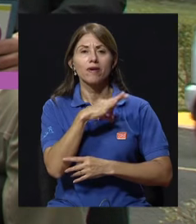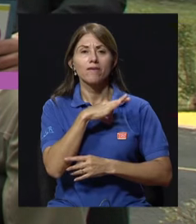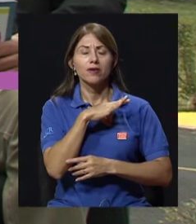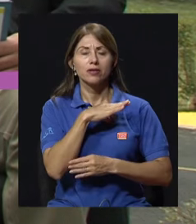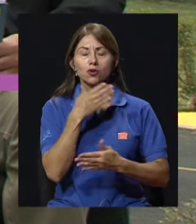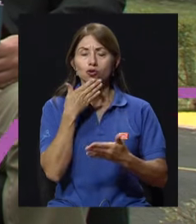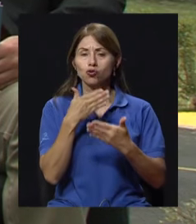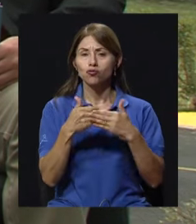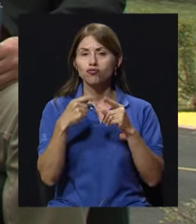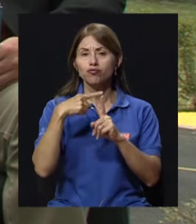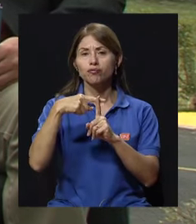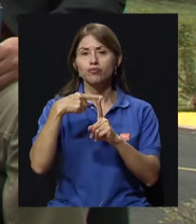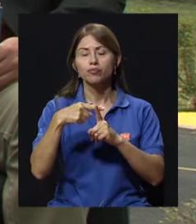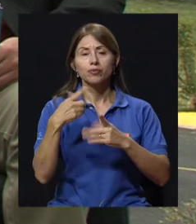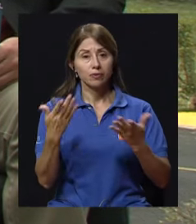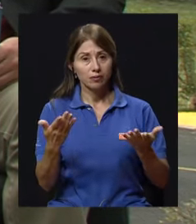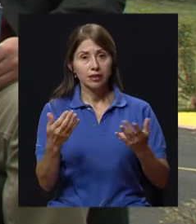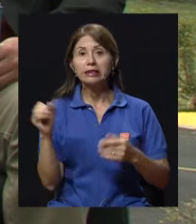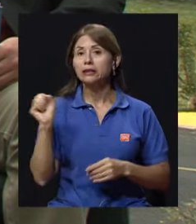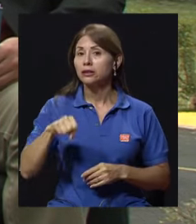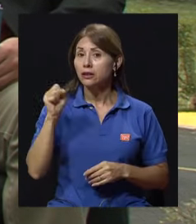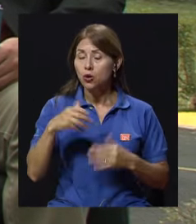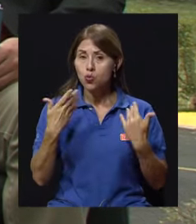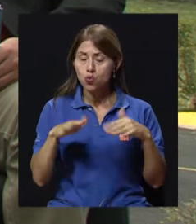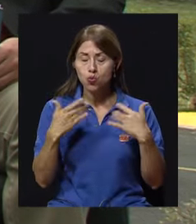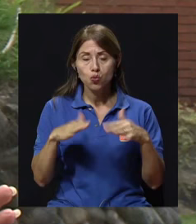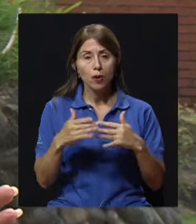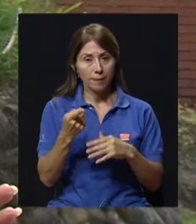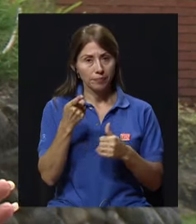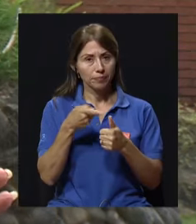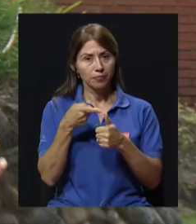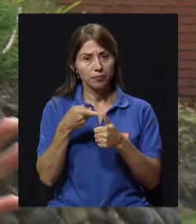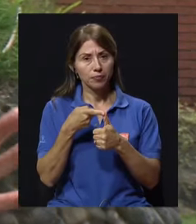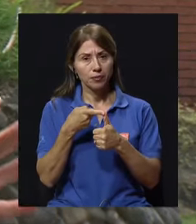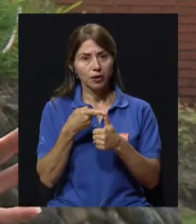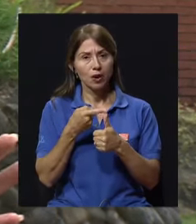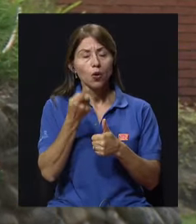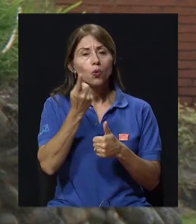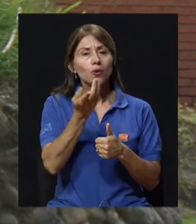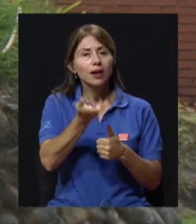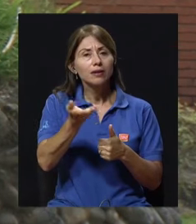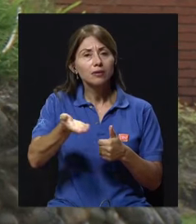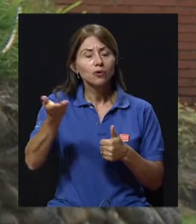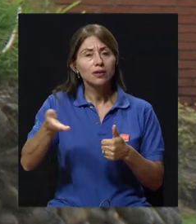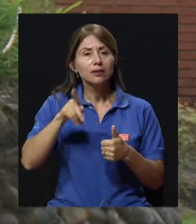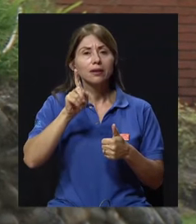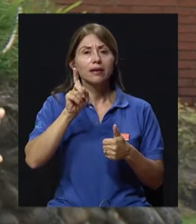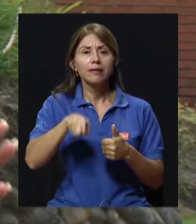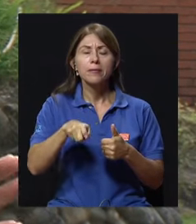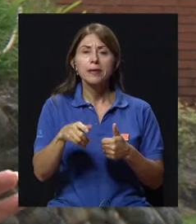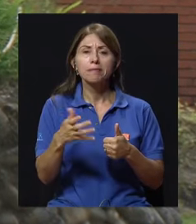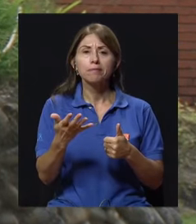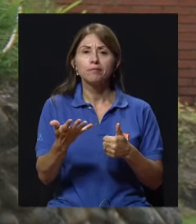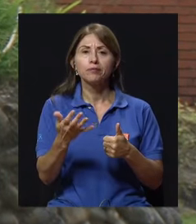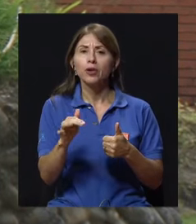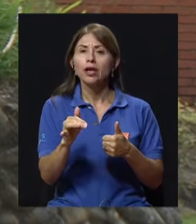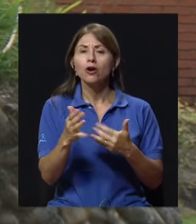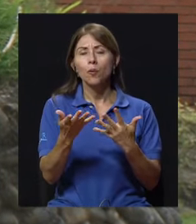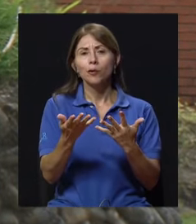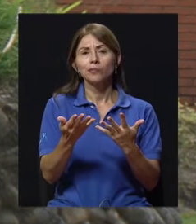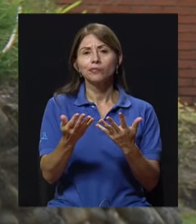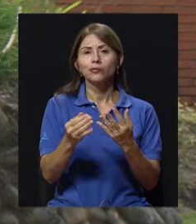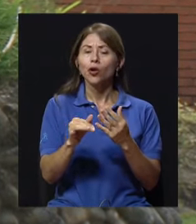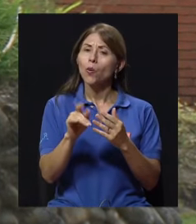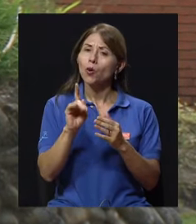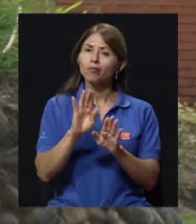practican. Sí, claro. Es increíble. Bueno, primero que todo, una de las cosas que hay que, como esos estereotipos,